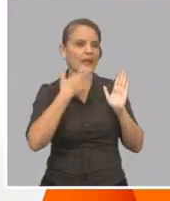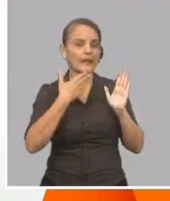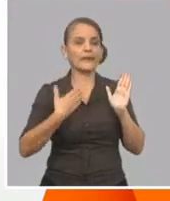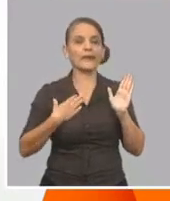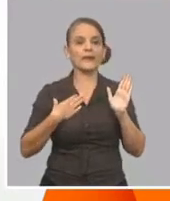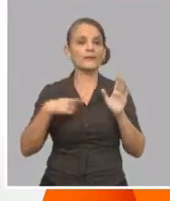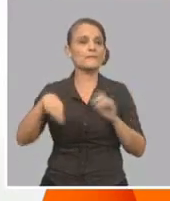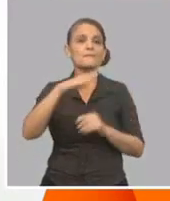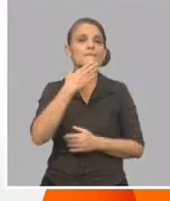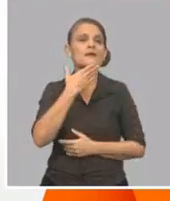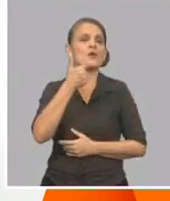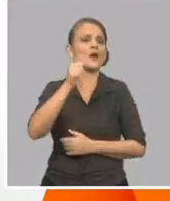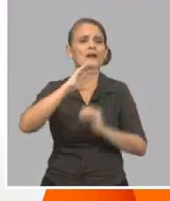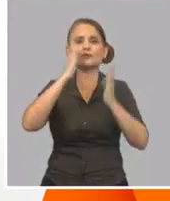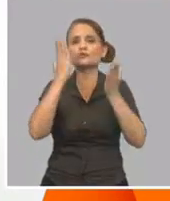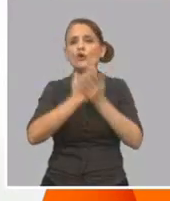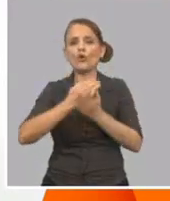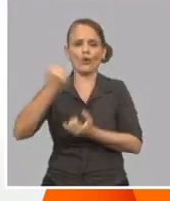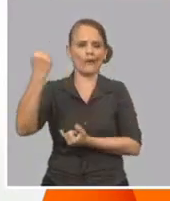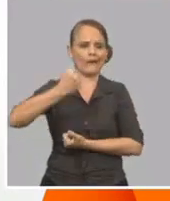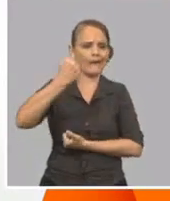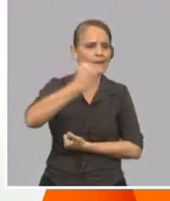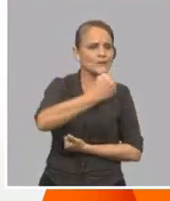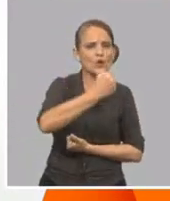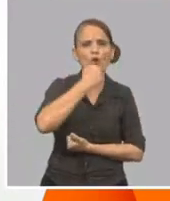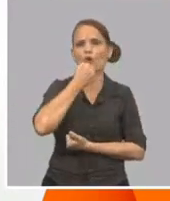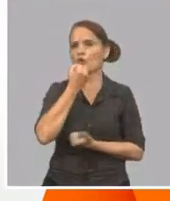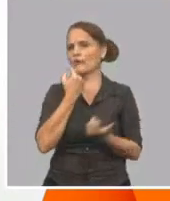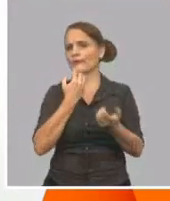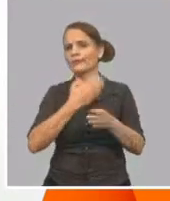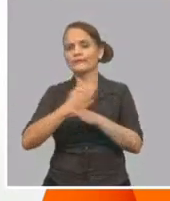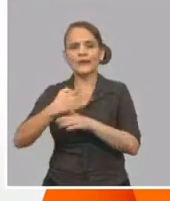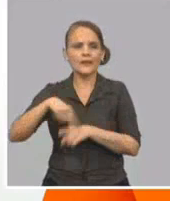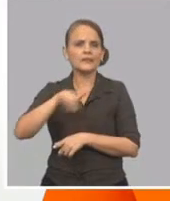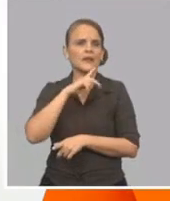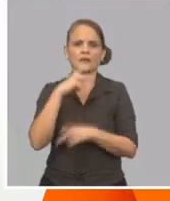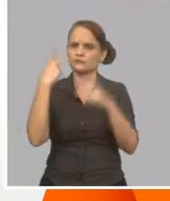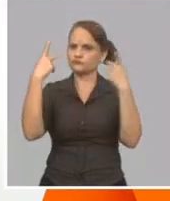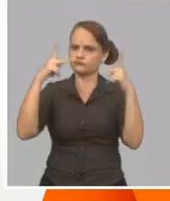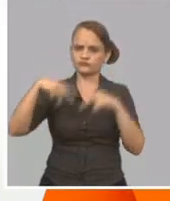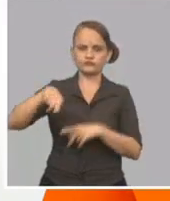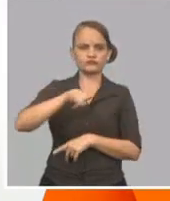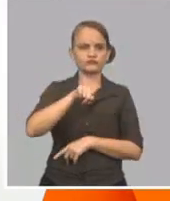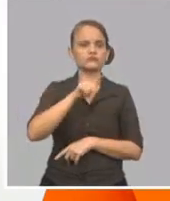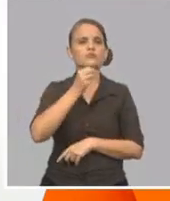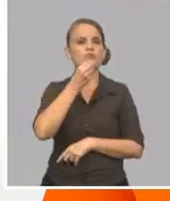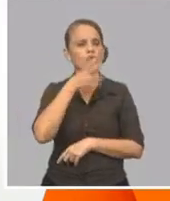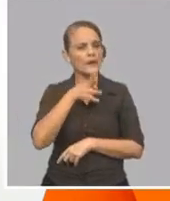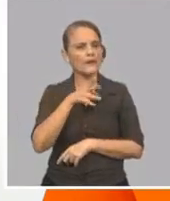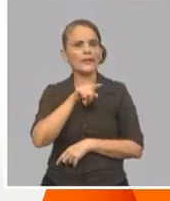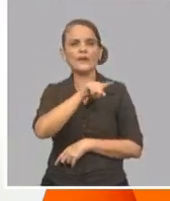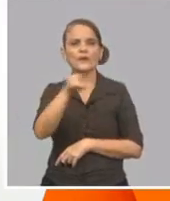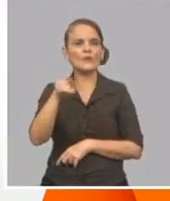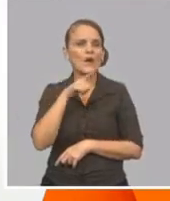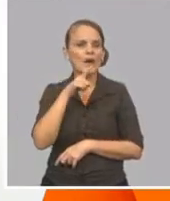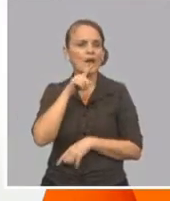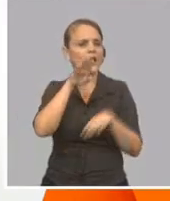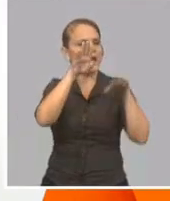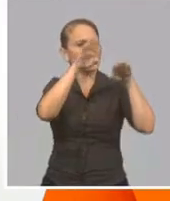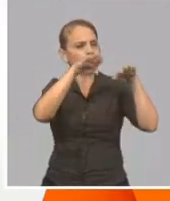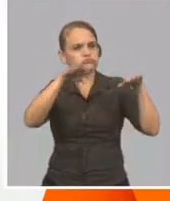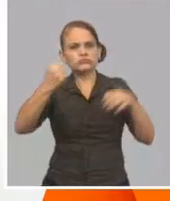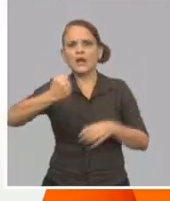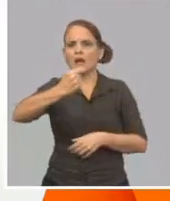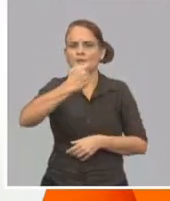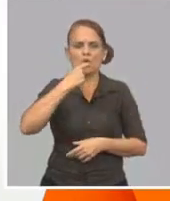transportaciones de cargas, a buscar mayor eficiencia, a lograr una mayor ocupación, a mejorar la basificación de los medios, y es